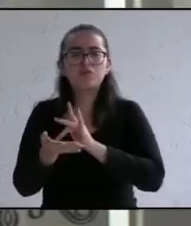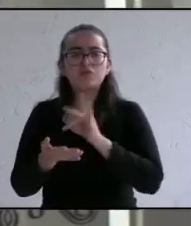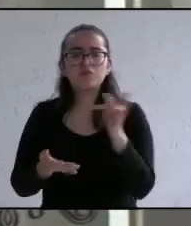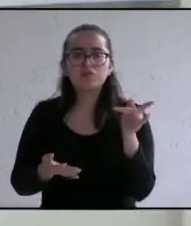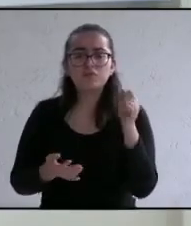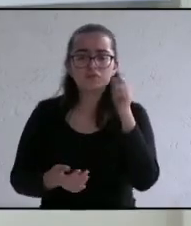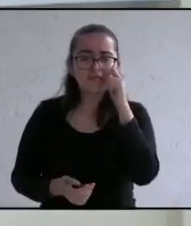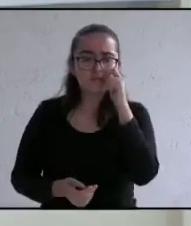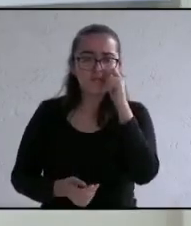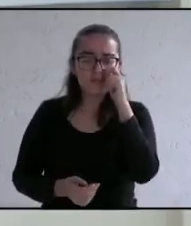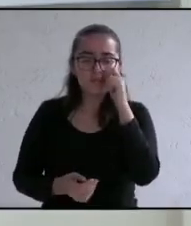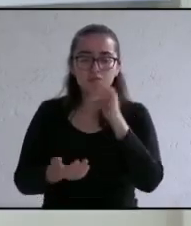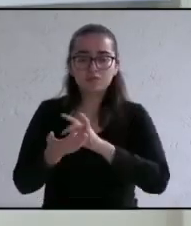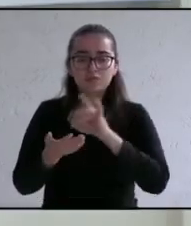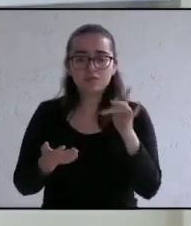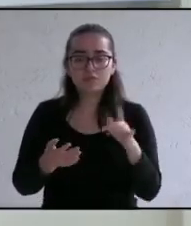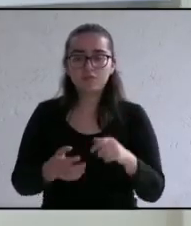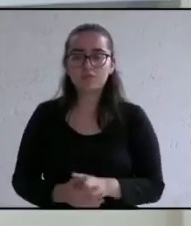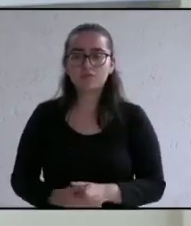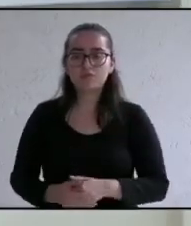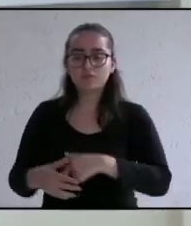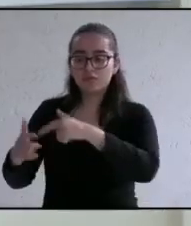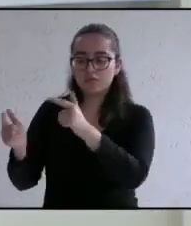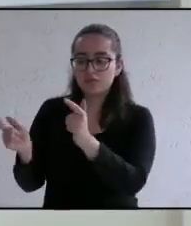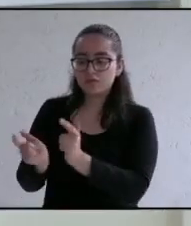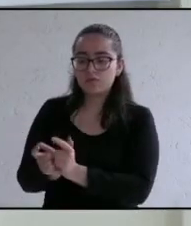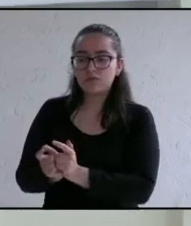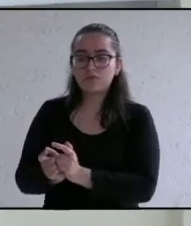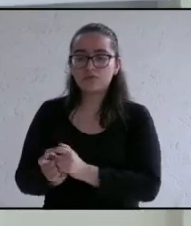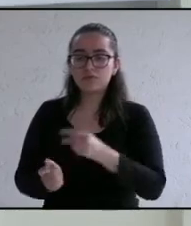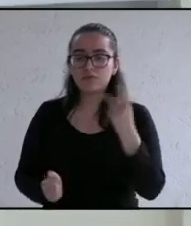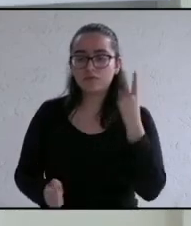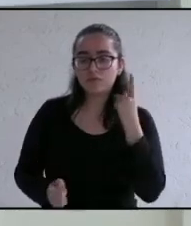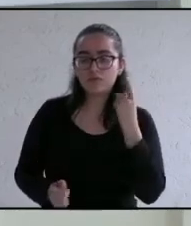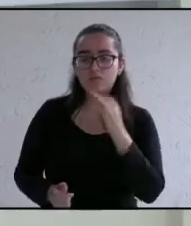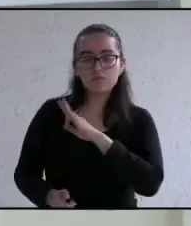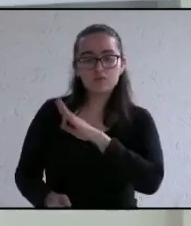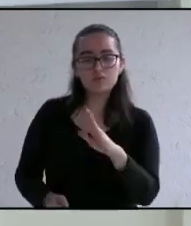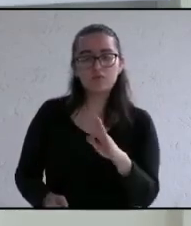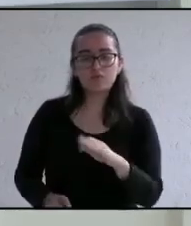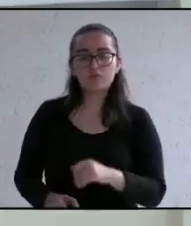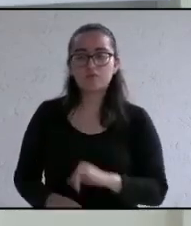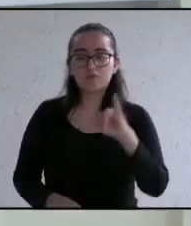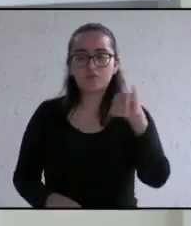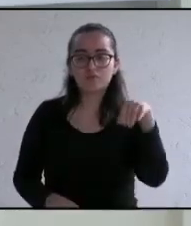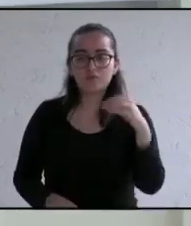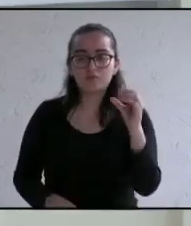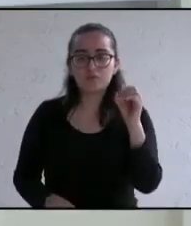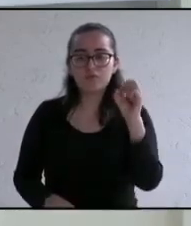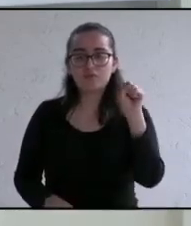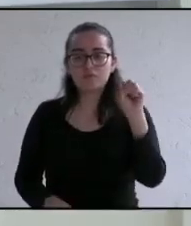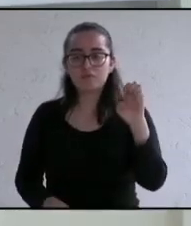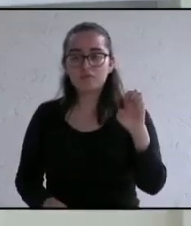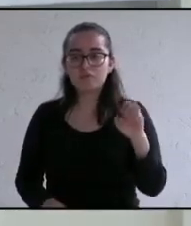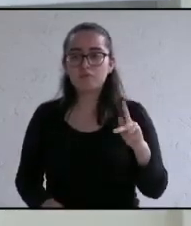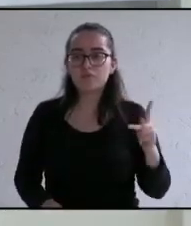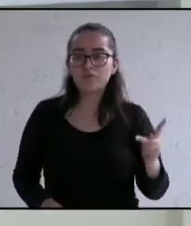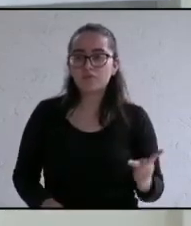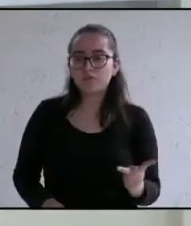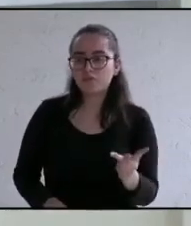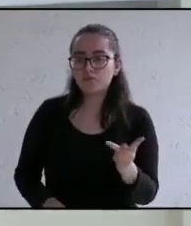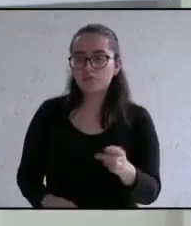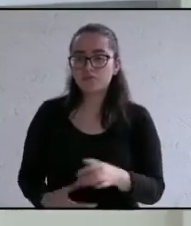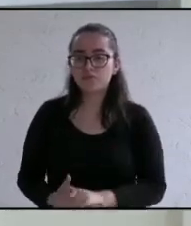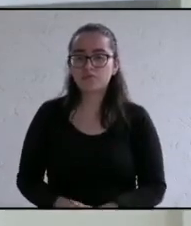gracias continuamos con el candidato de Podemos José Filimón Utrera López y la pregunta es qué